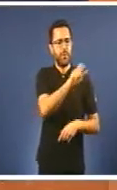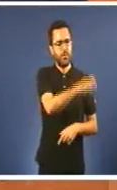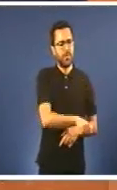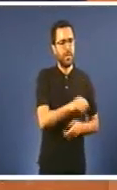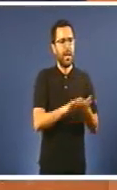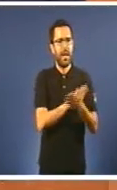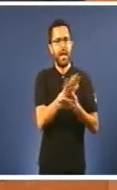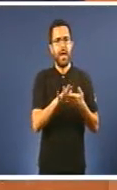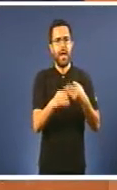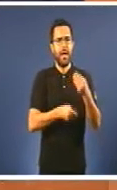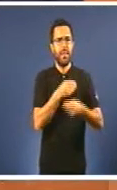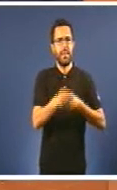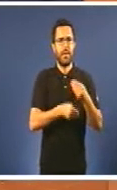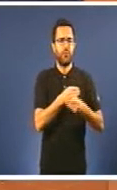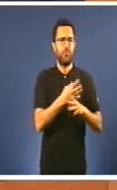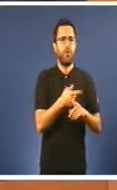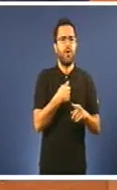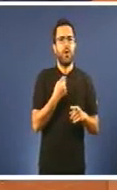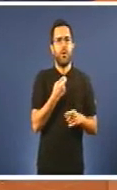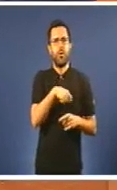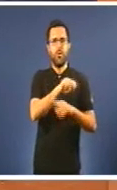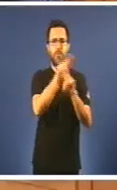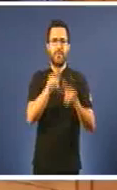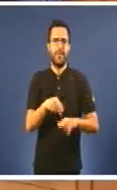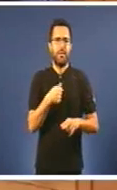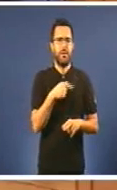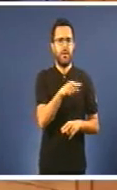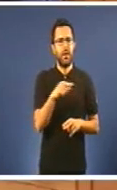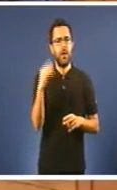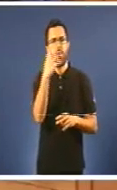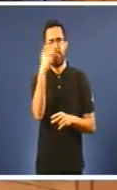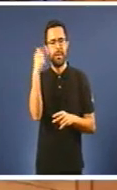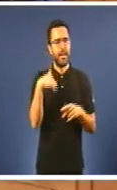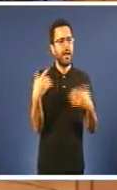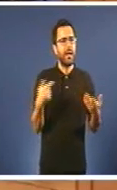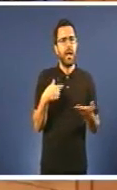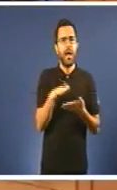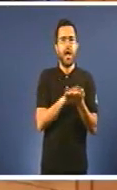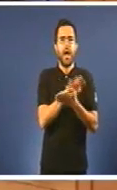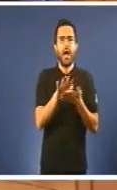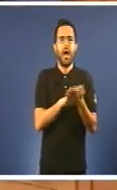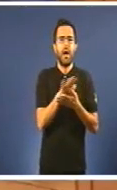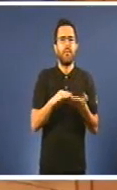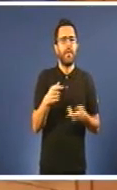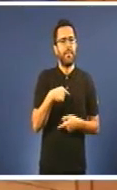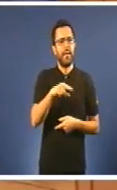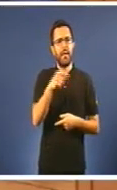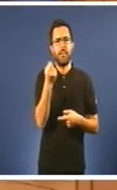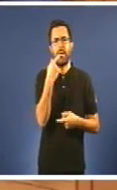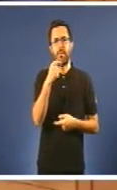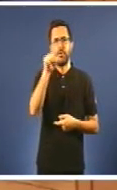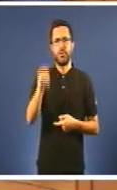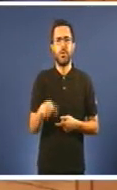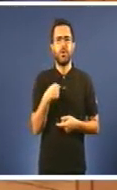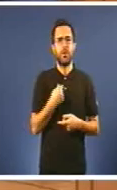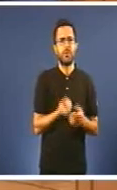facendolle ese xogo a esa multinacional norteamericana, señoría A que genérico se refire vostede? Os genéricos que están produciendo en